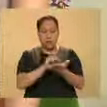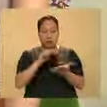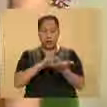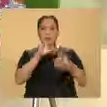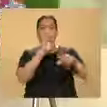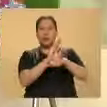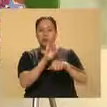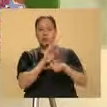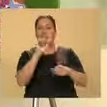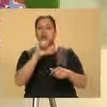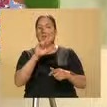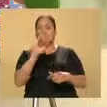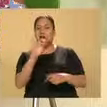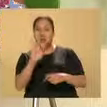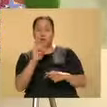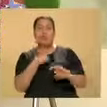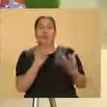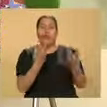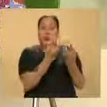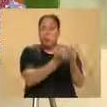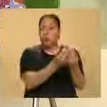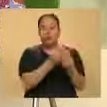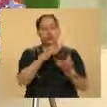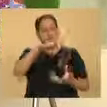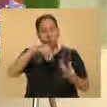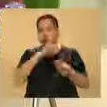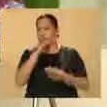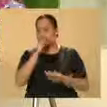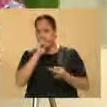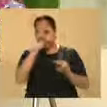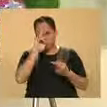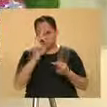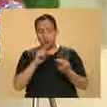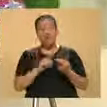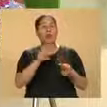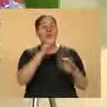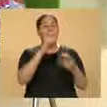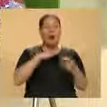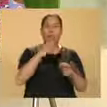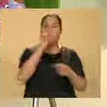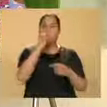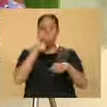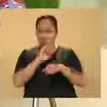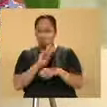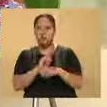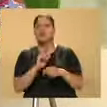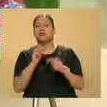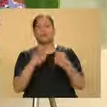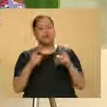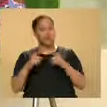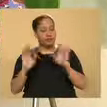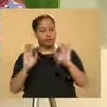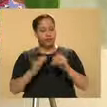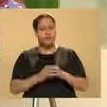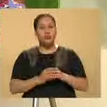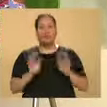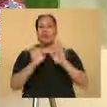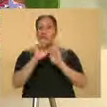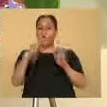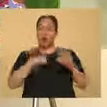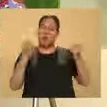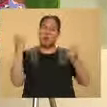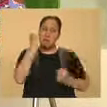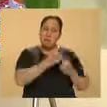Distrito Federal, que no se acerque a la víctima. Hay medidas vigilancia, en fin. Cuando tú ejerces